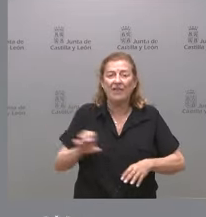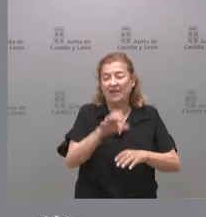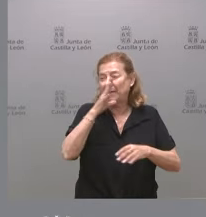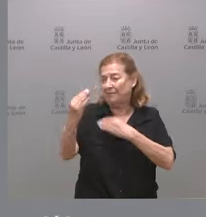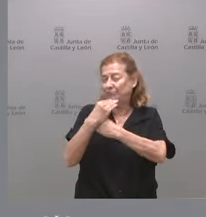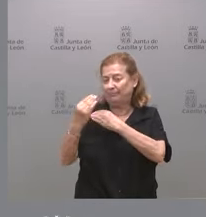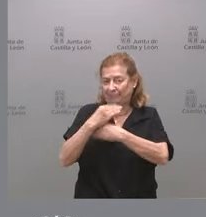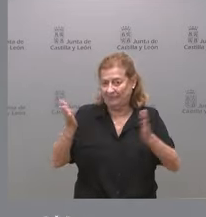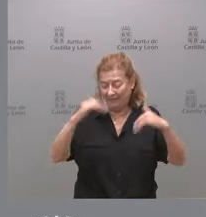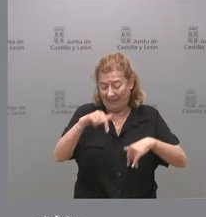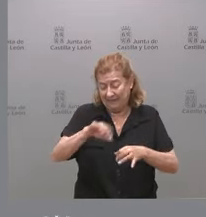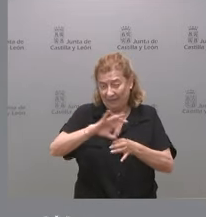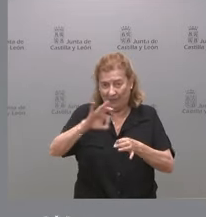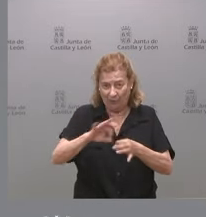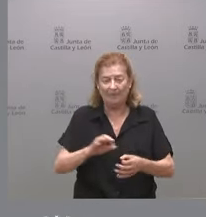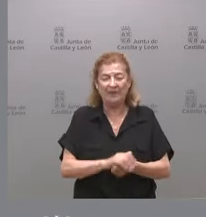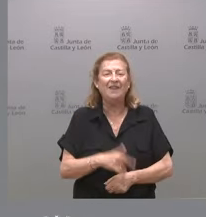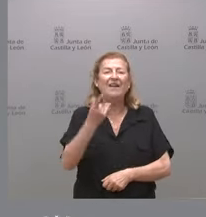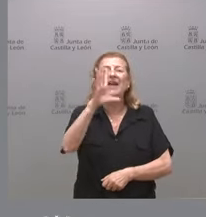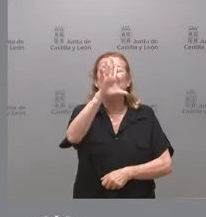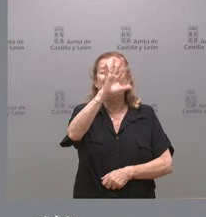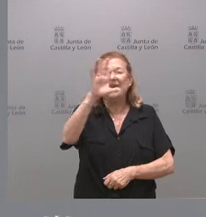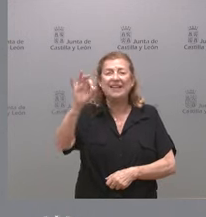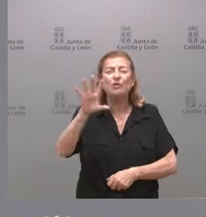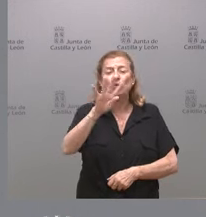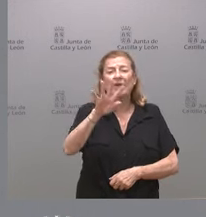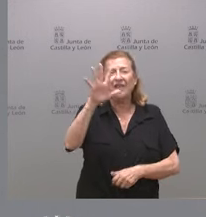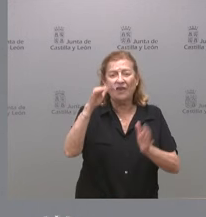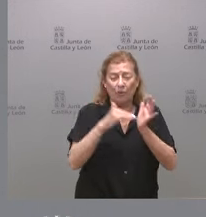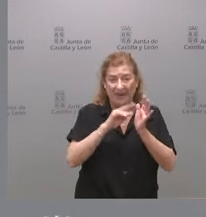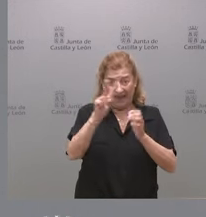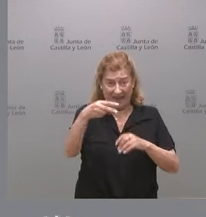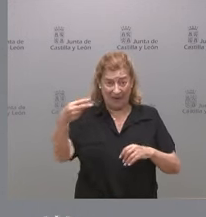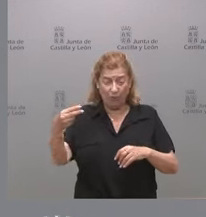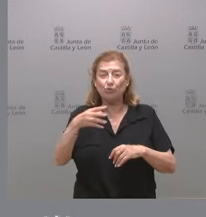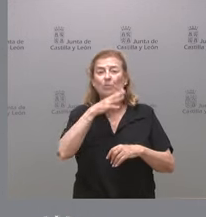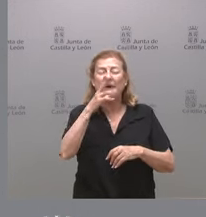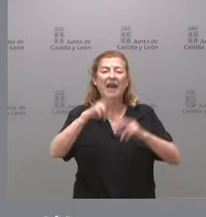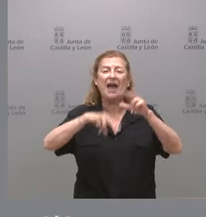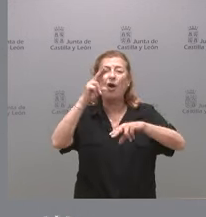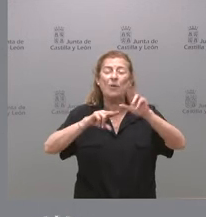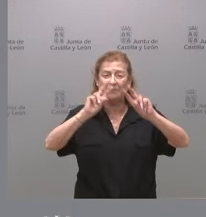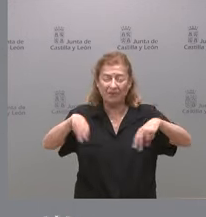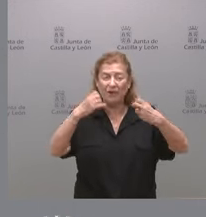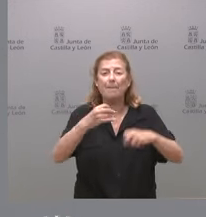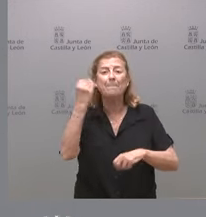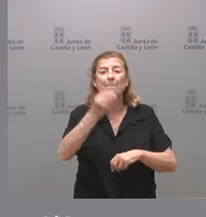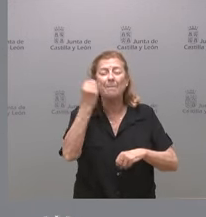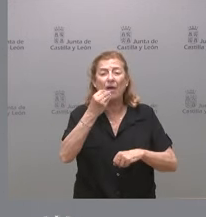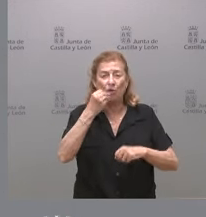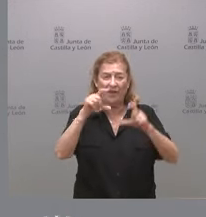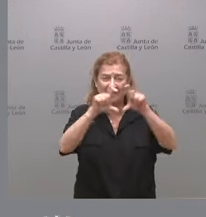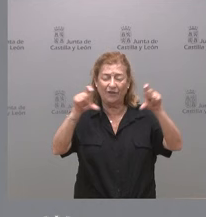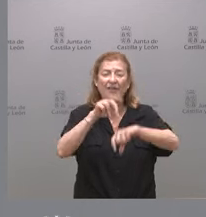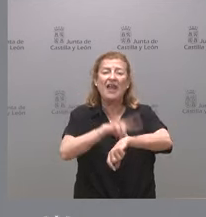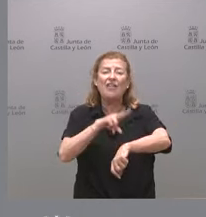financiación de este servicio. 545.000 euros para obras de reparación y mejora de las instalaciones de